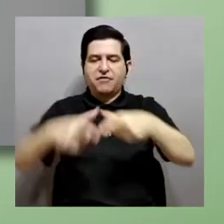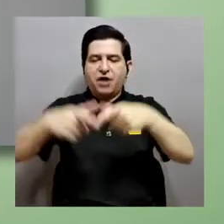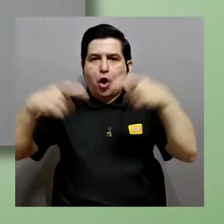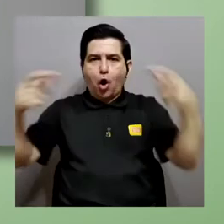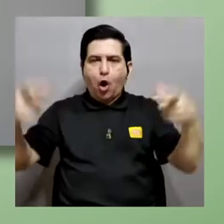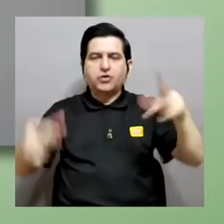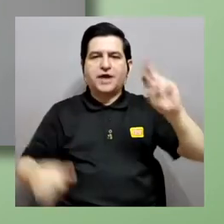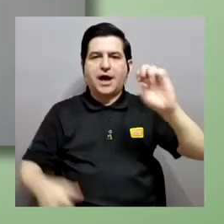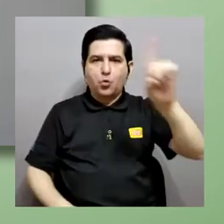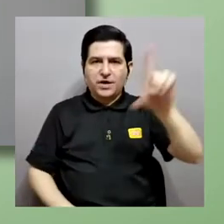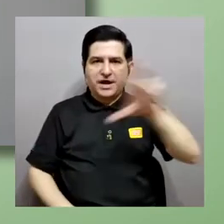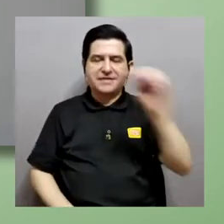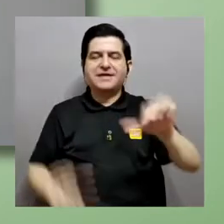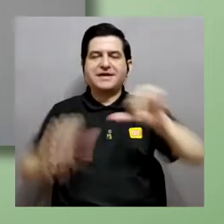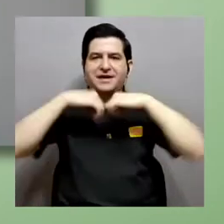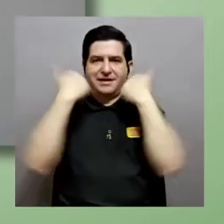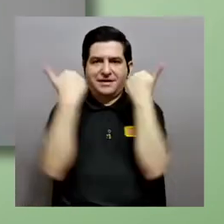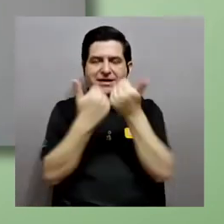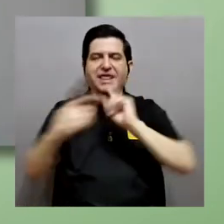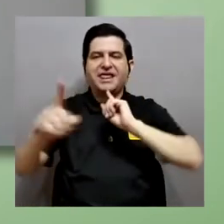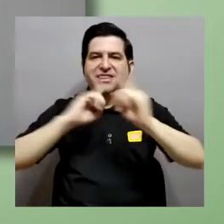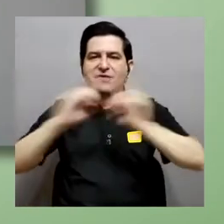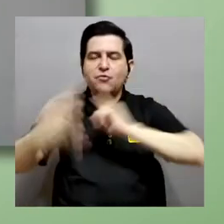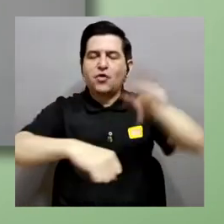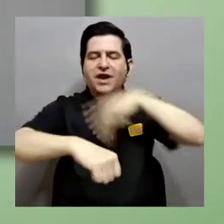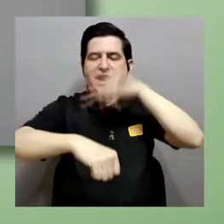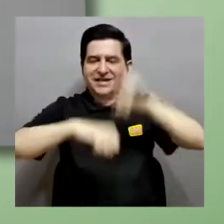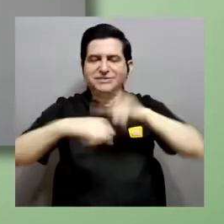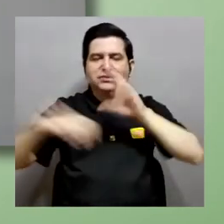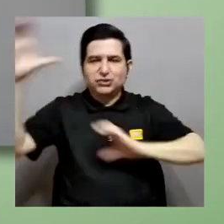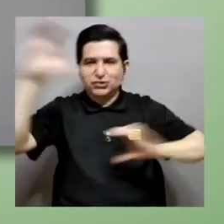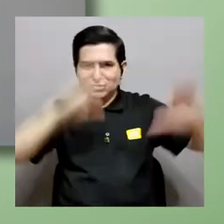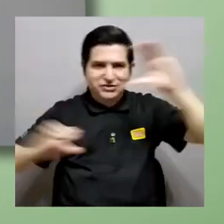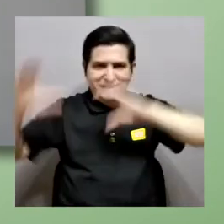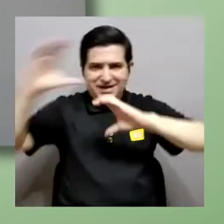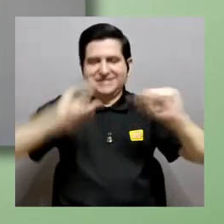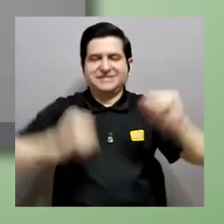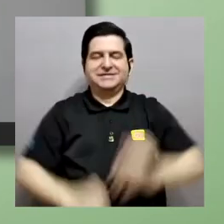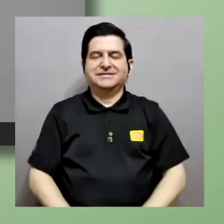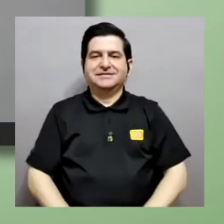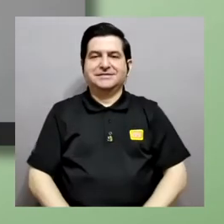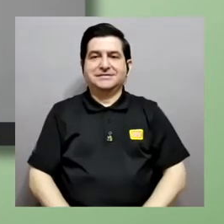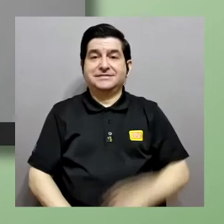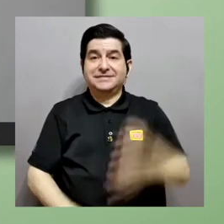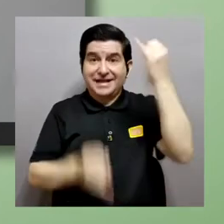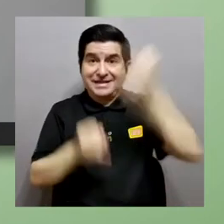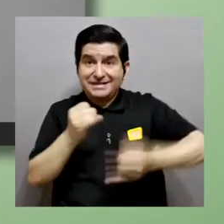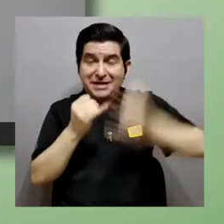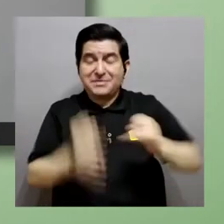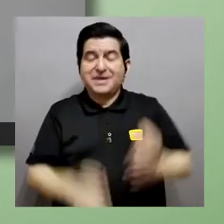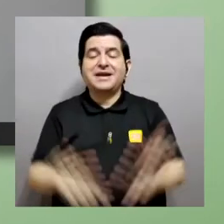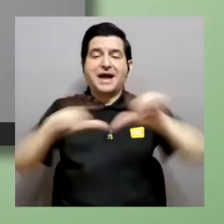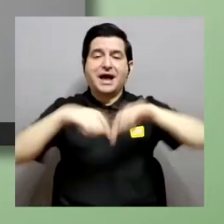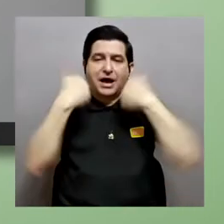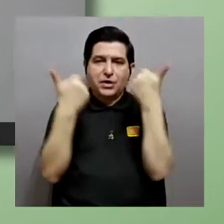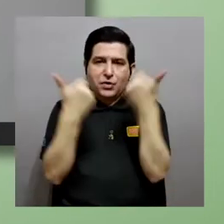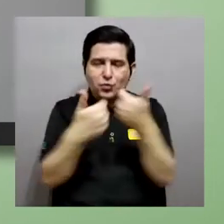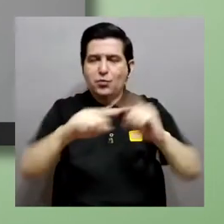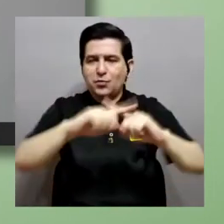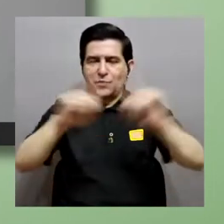Onda Uned y también de la Asociación para la Divulgación Nacional de las Ciencias. Y terminamos este ciclo